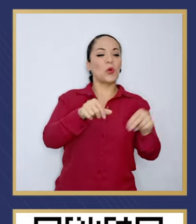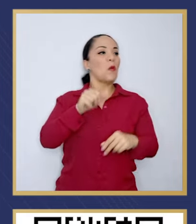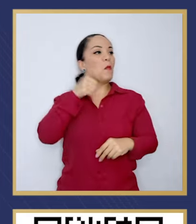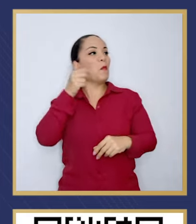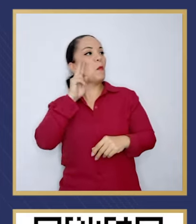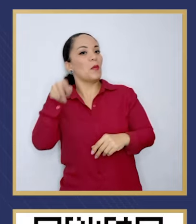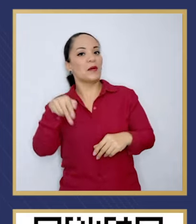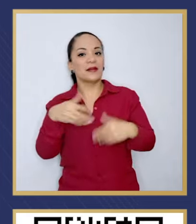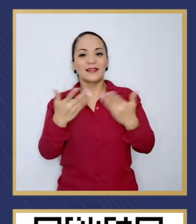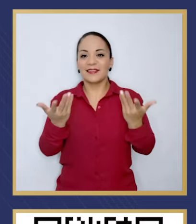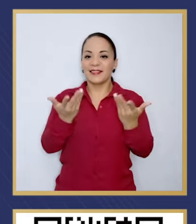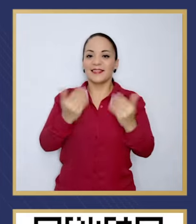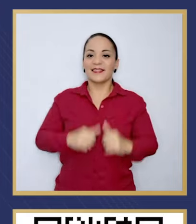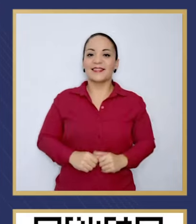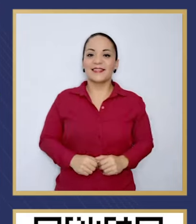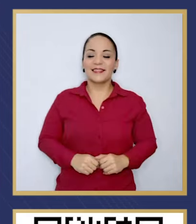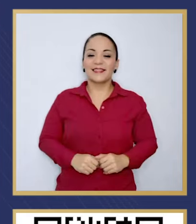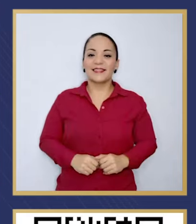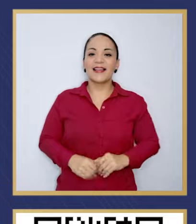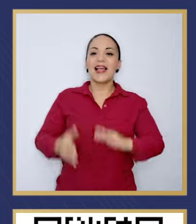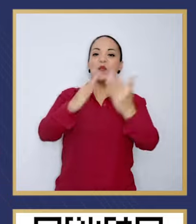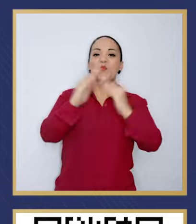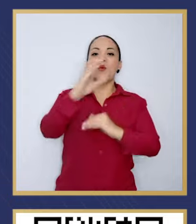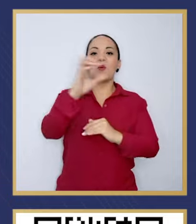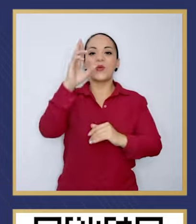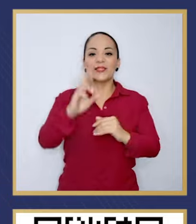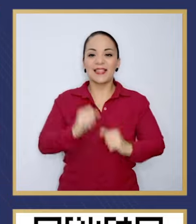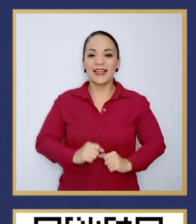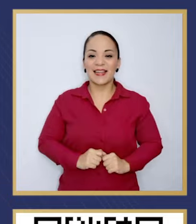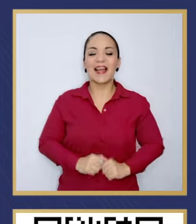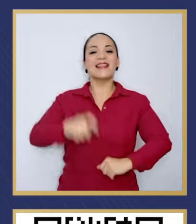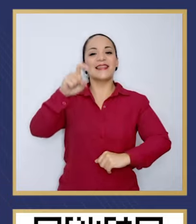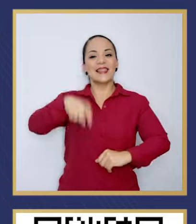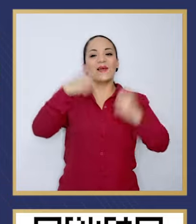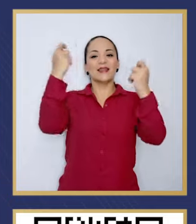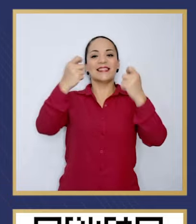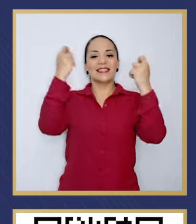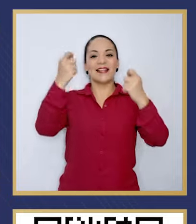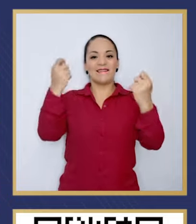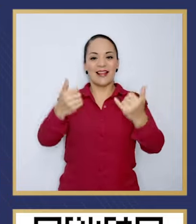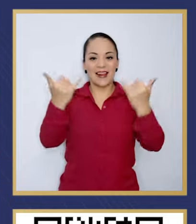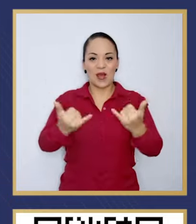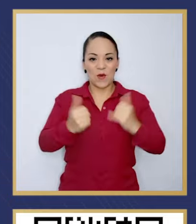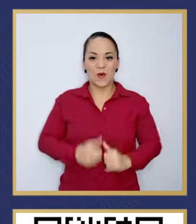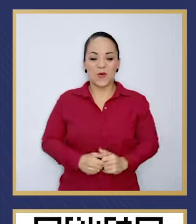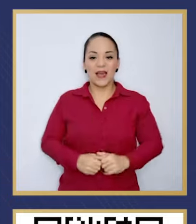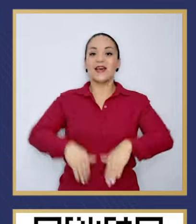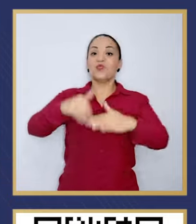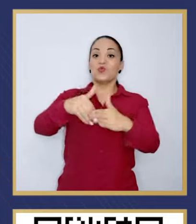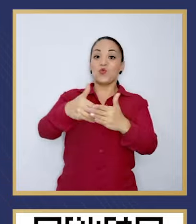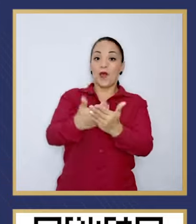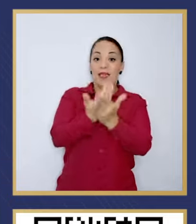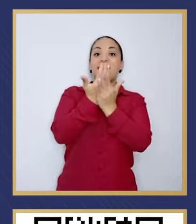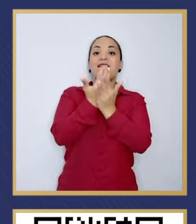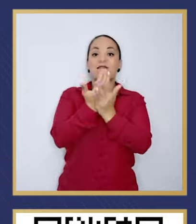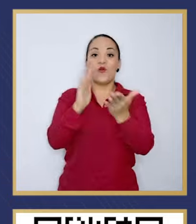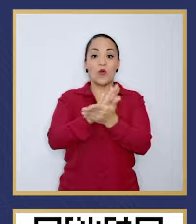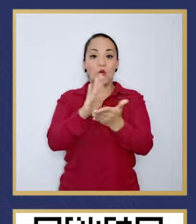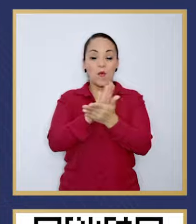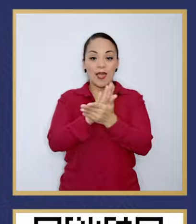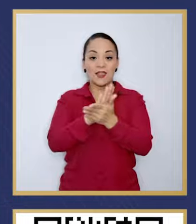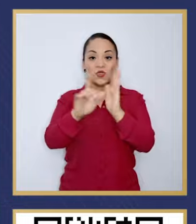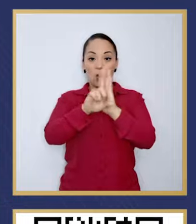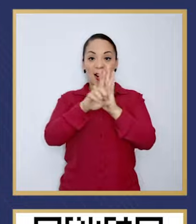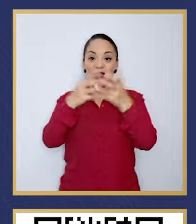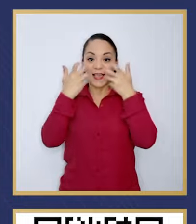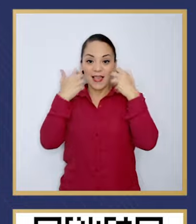lado. El pueblo de Costa Rica debe celebrar hoy que la nueva versión de la ley